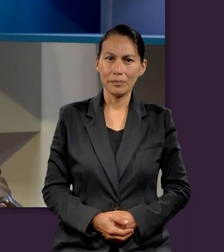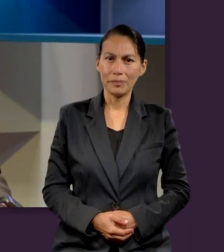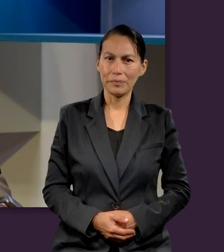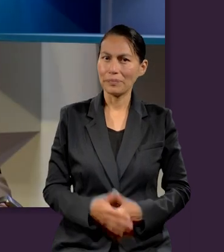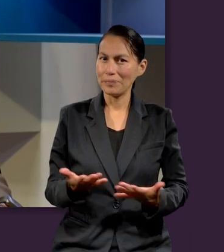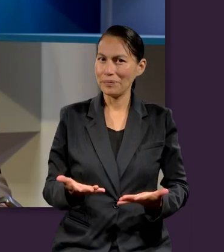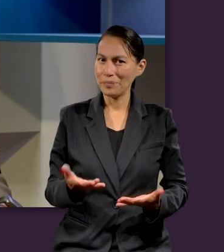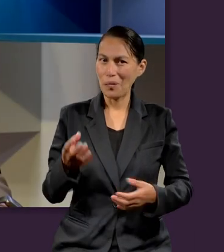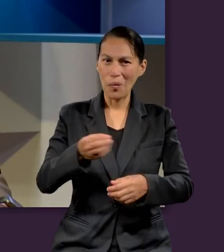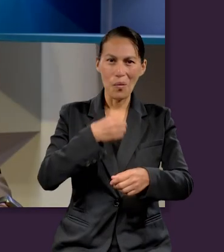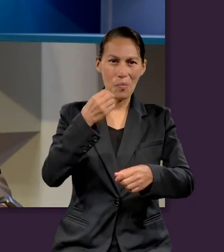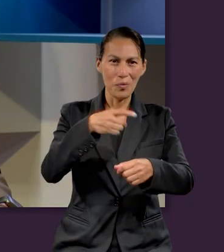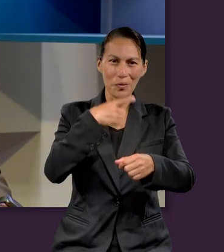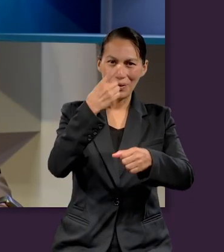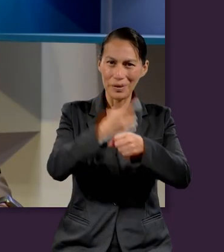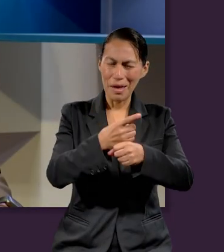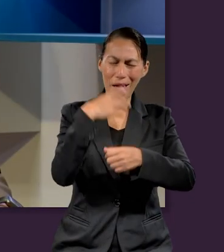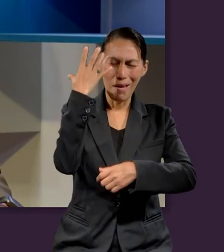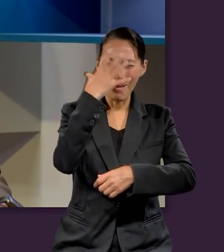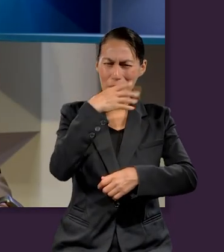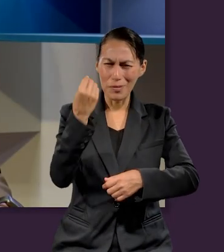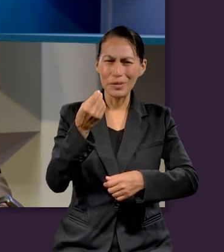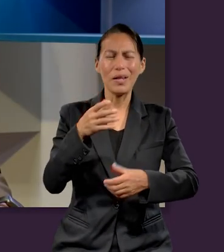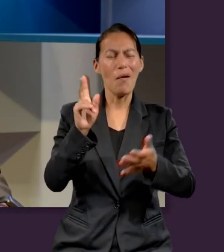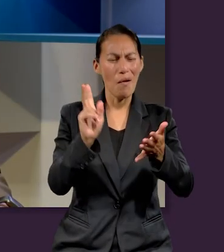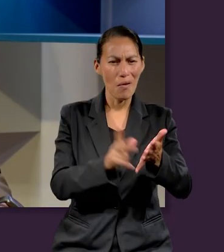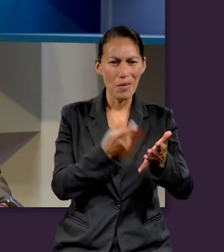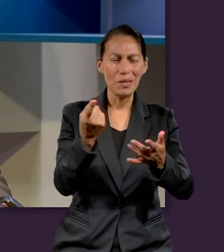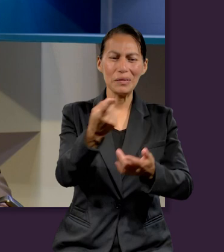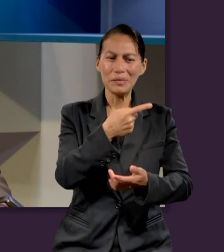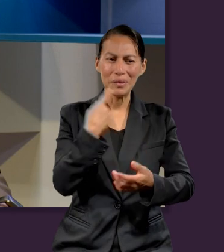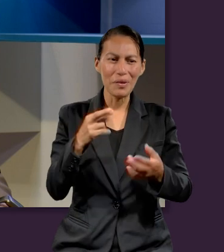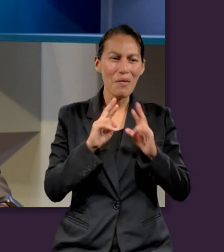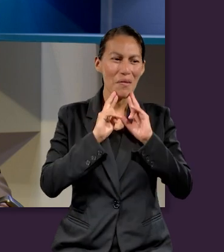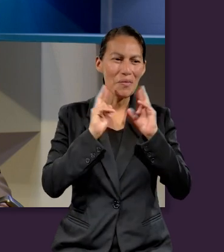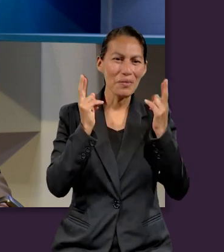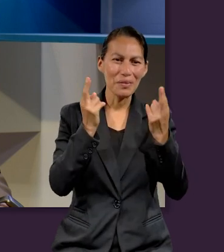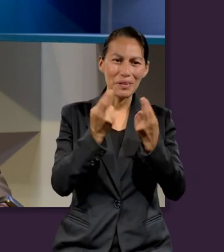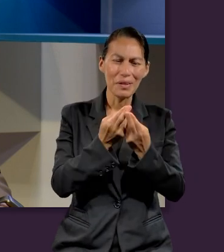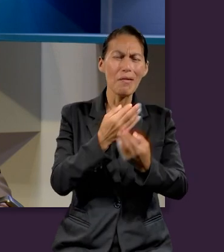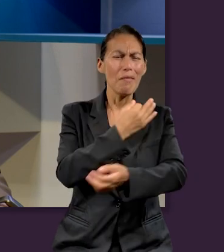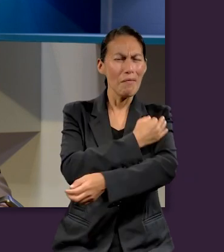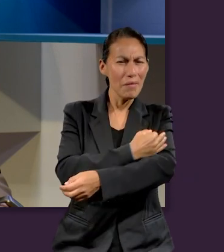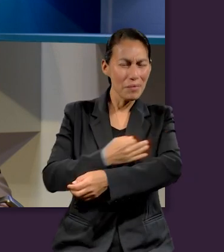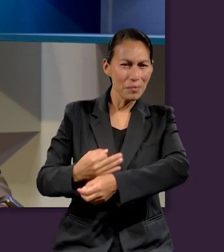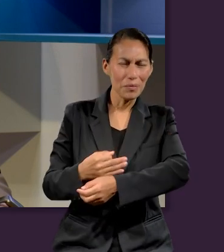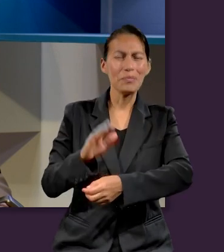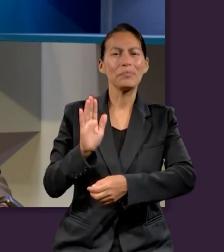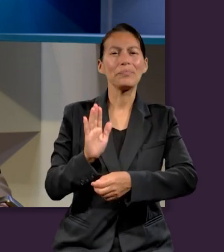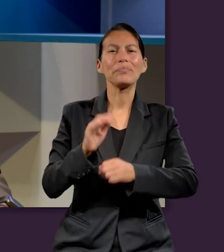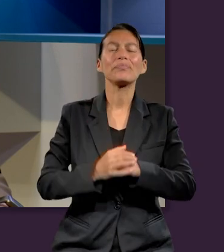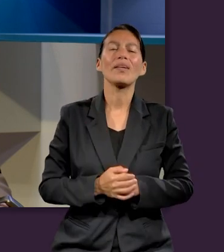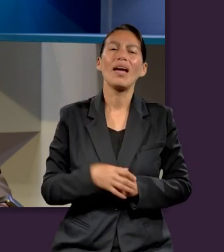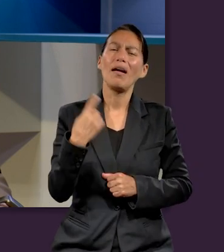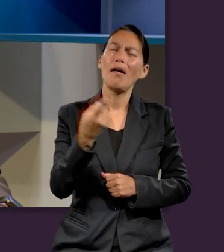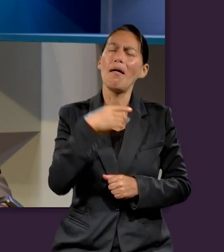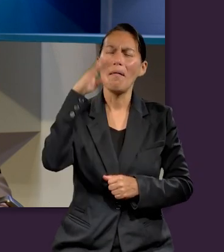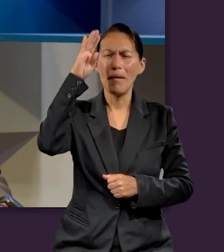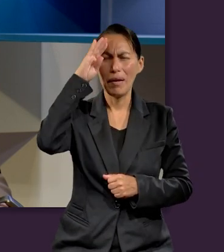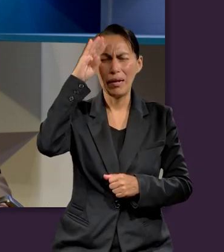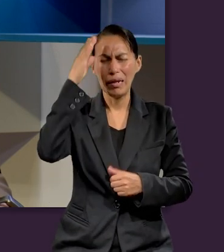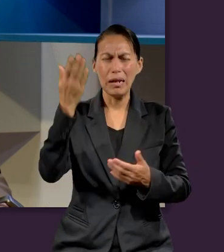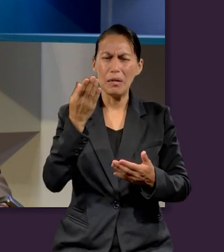¡Qué gran privilegio tenemos de una vez más estar aquí reunidos como familia para